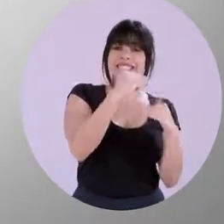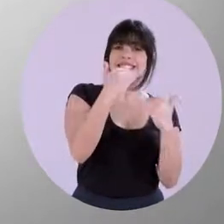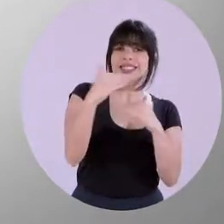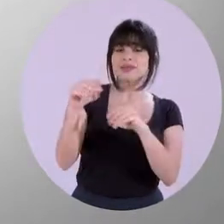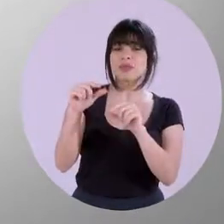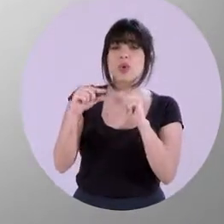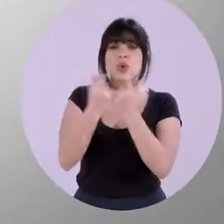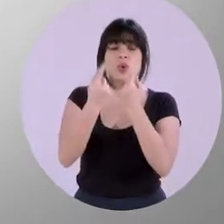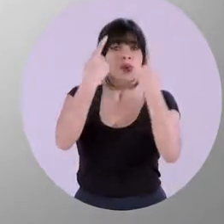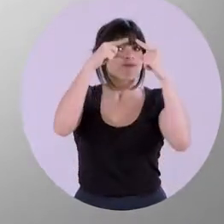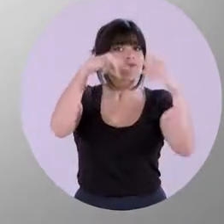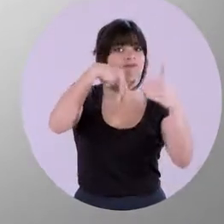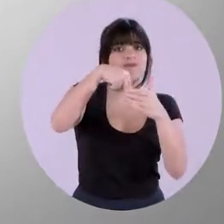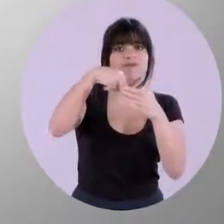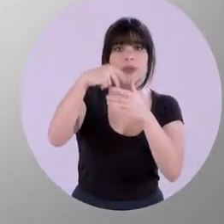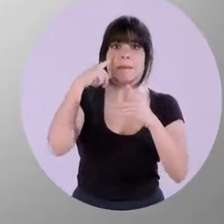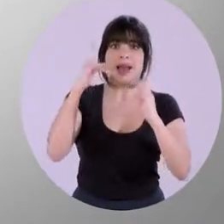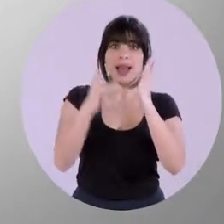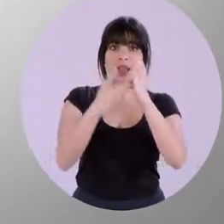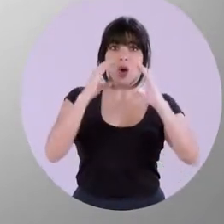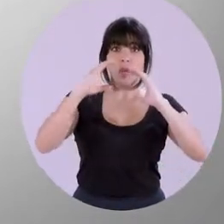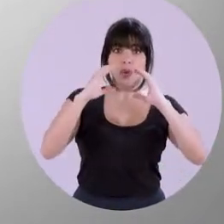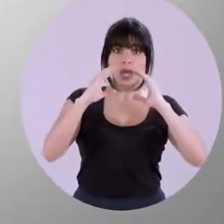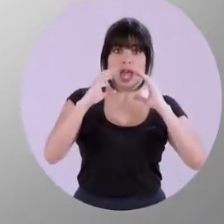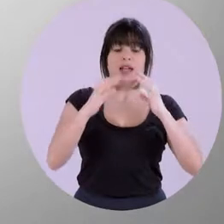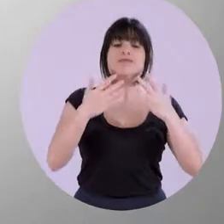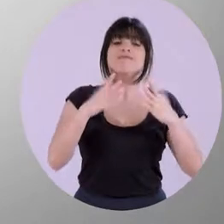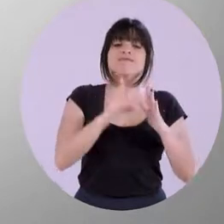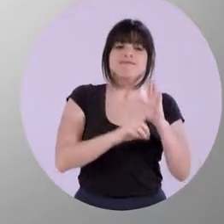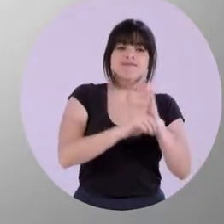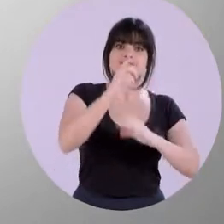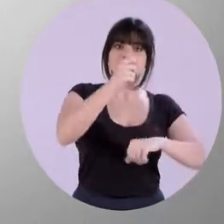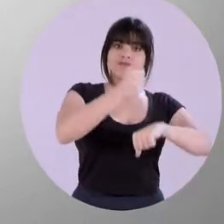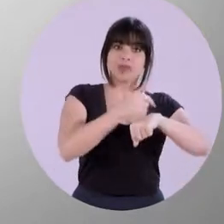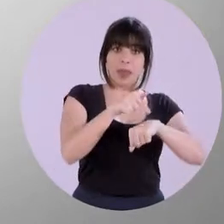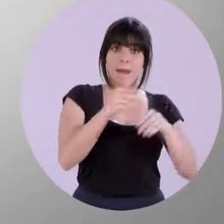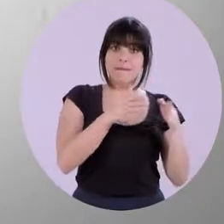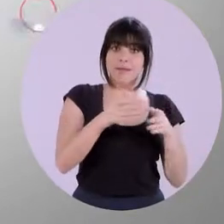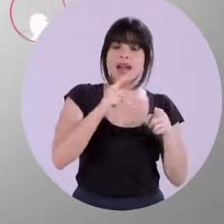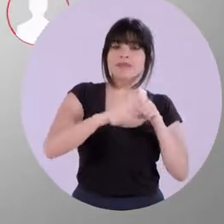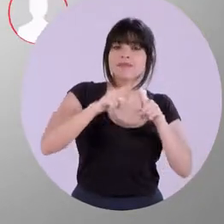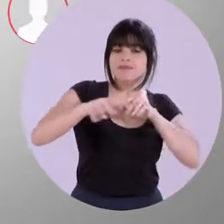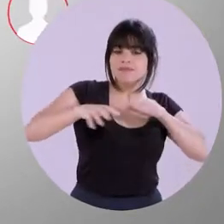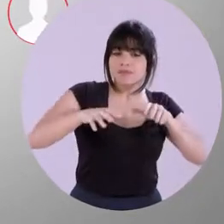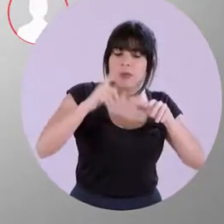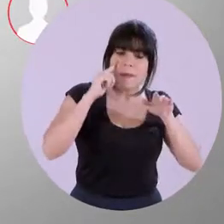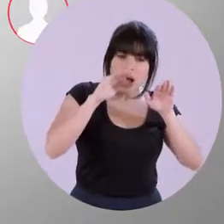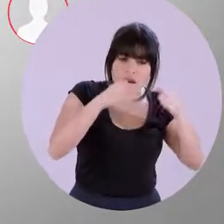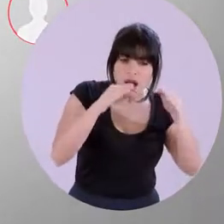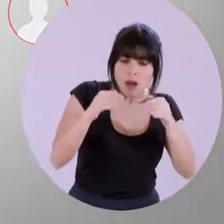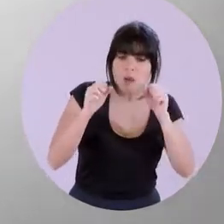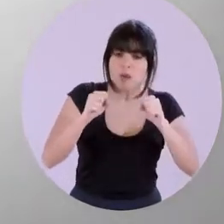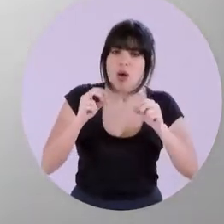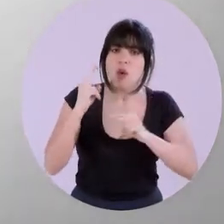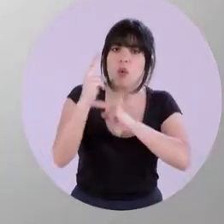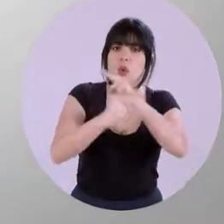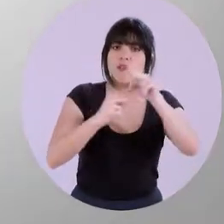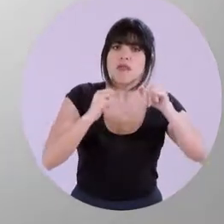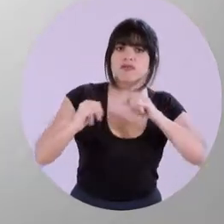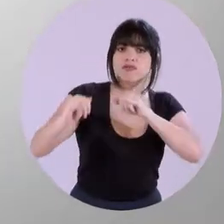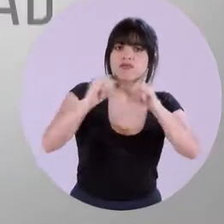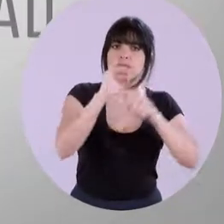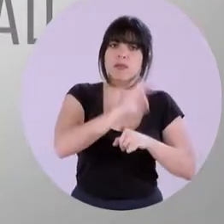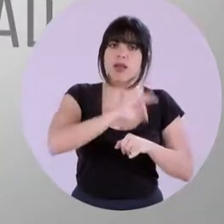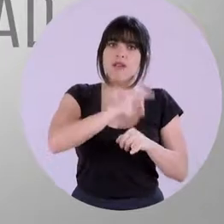de algunos grupos a los servicios de telecomunicaciones, se desarrollan en este plan acciones focalizadas para universalizar los